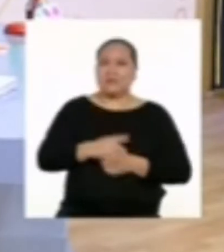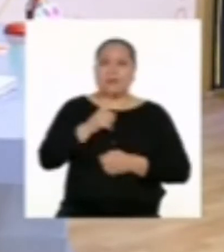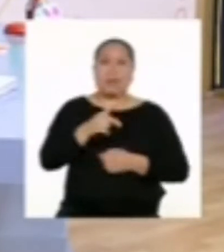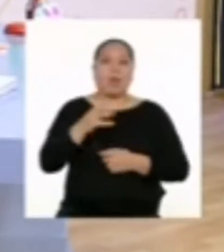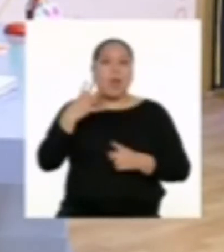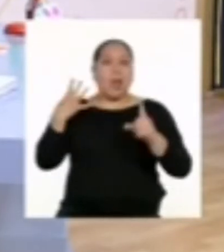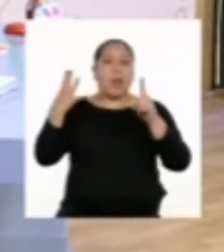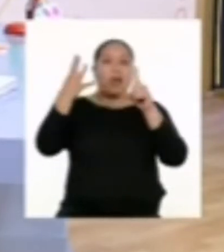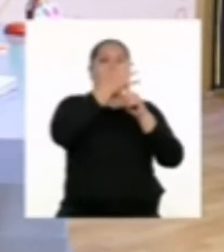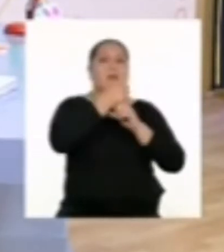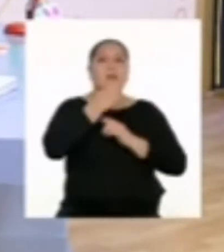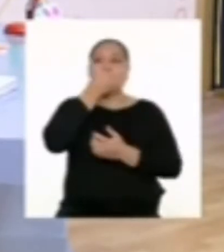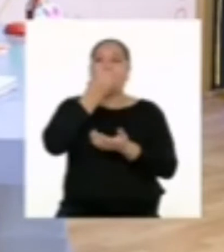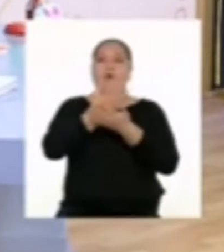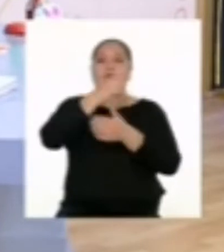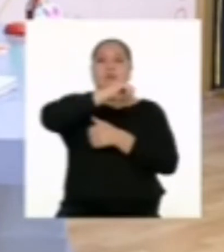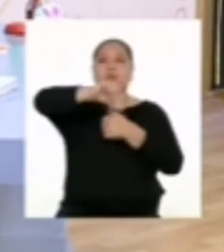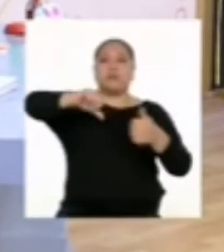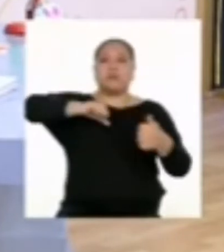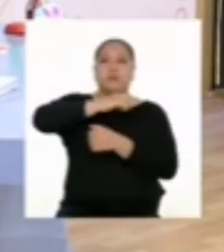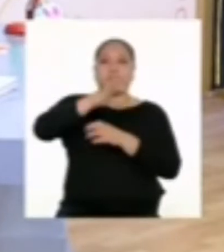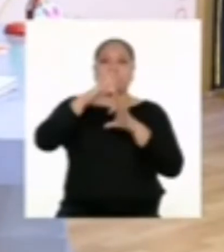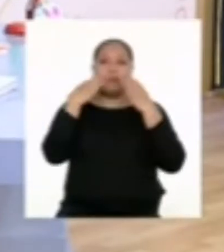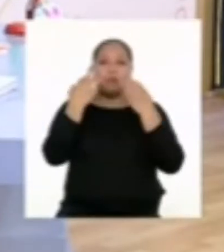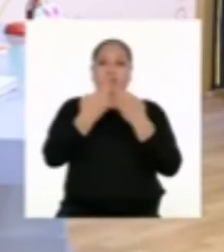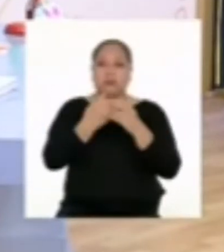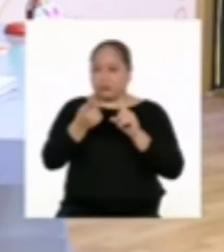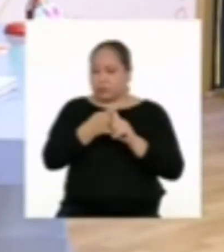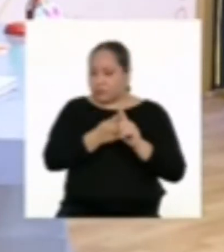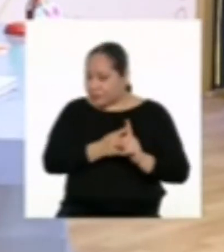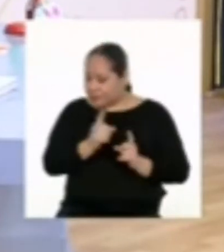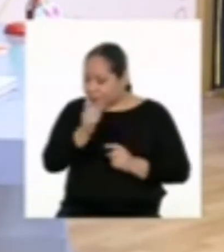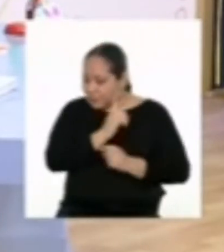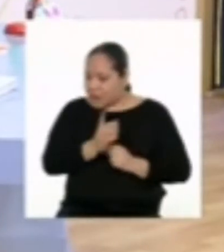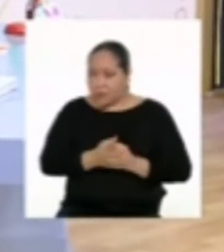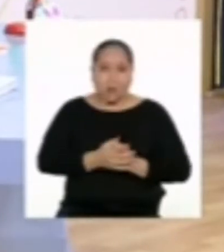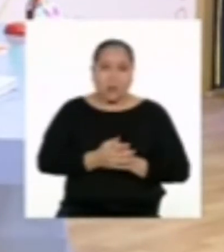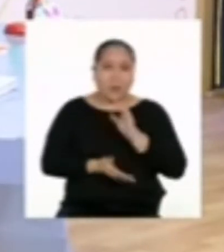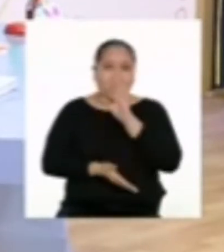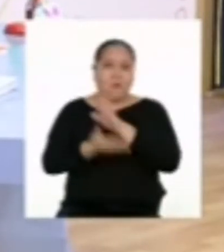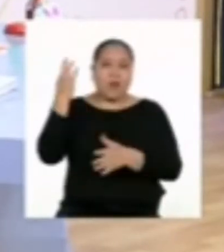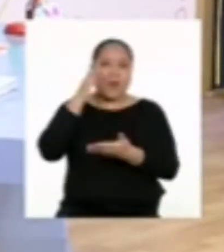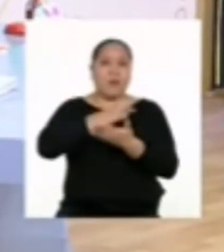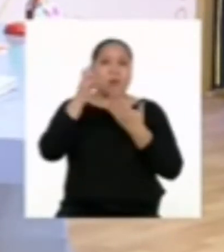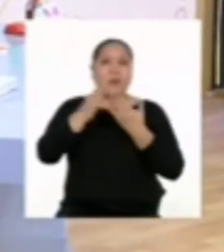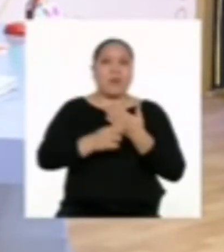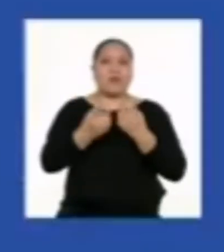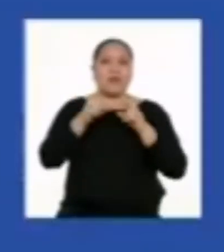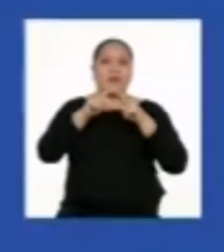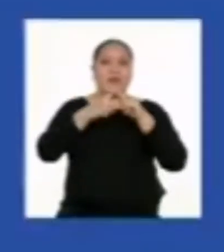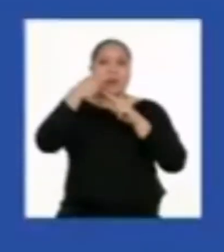una convivencia familiar positiva. No te despegues del programa y abordaremos el tema.